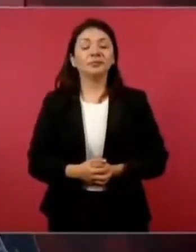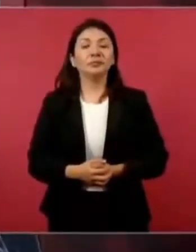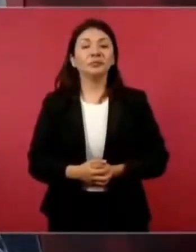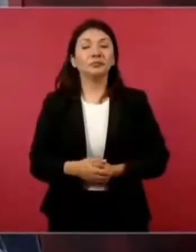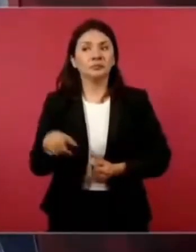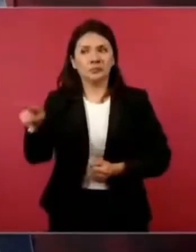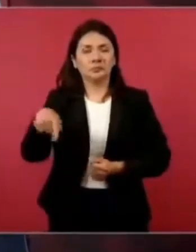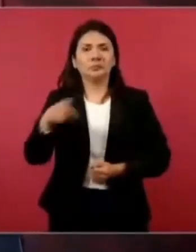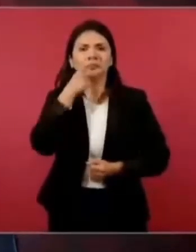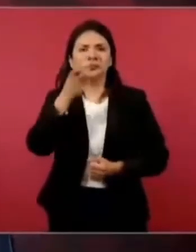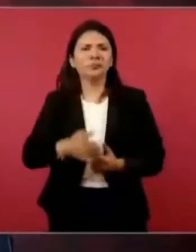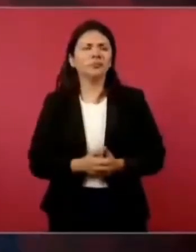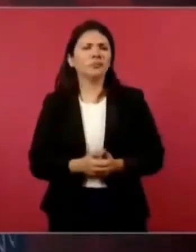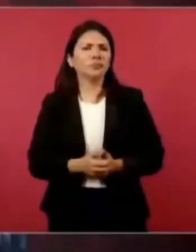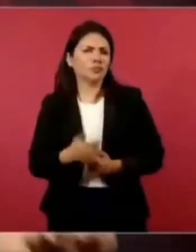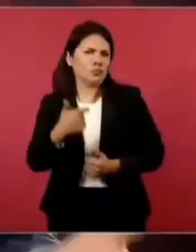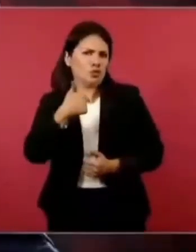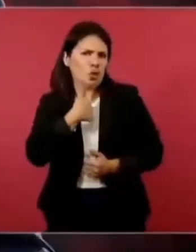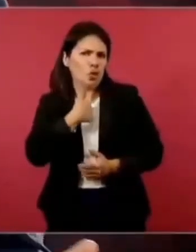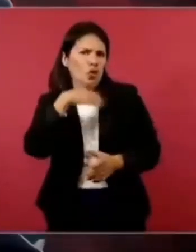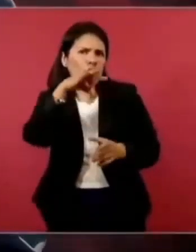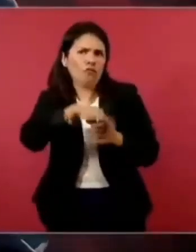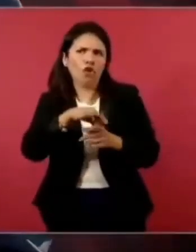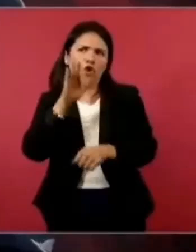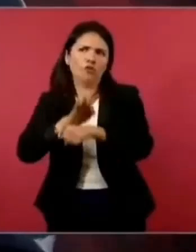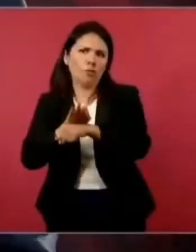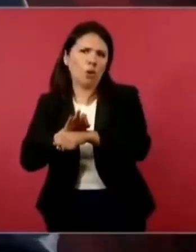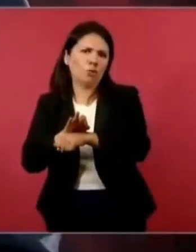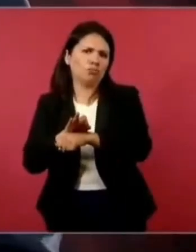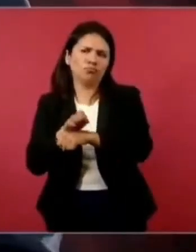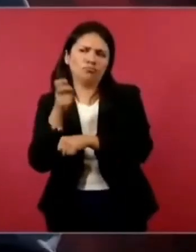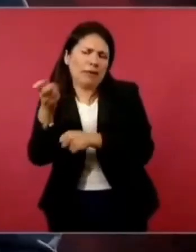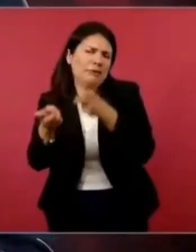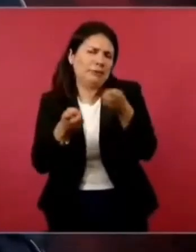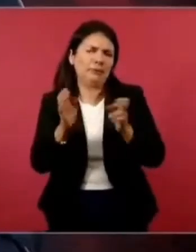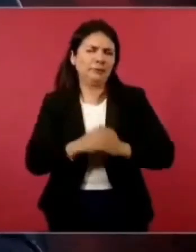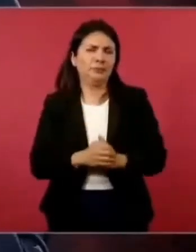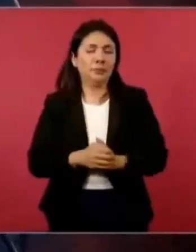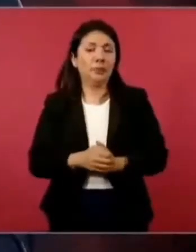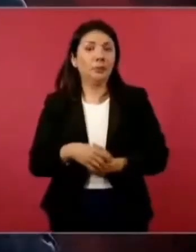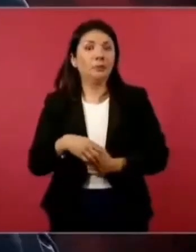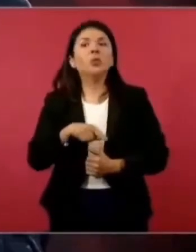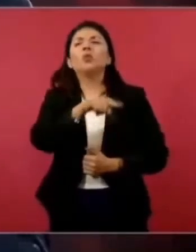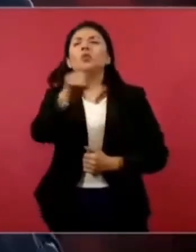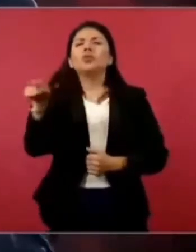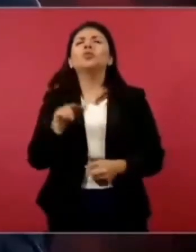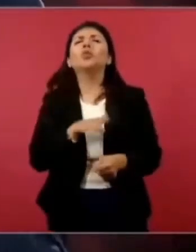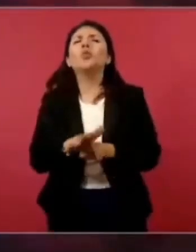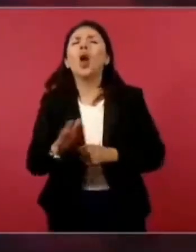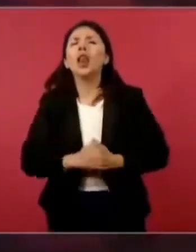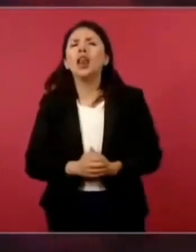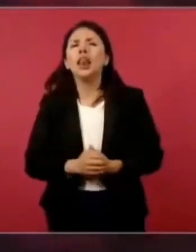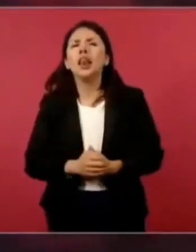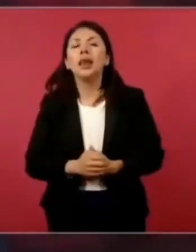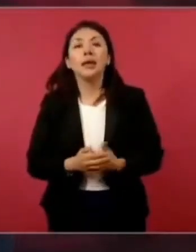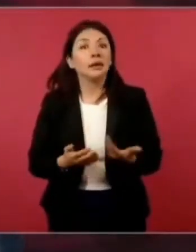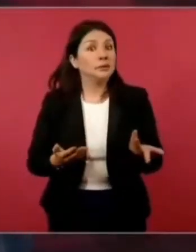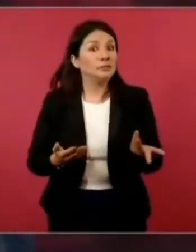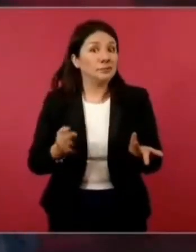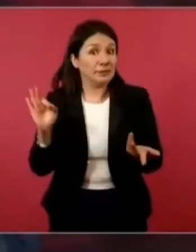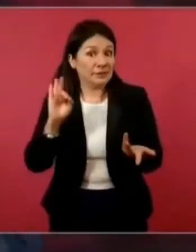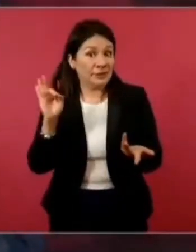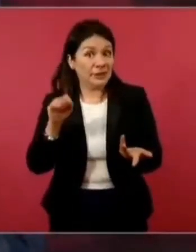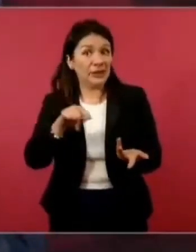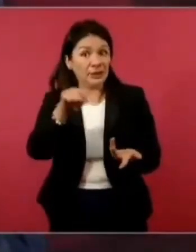por… ¿Ustedes no serán que fueron los que sí